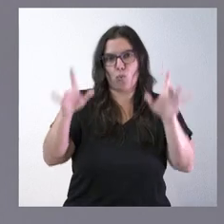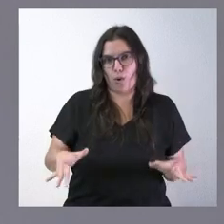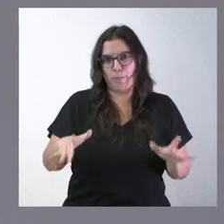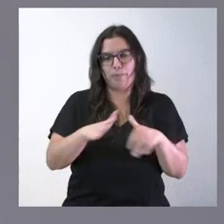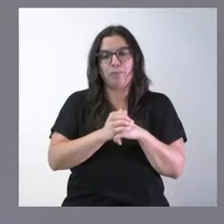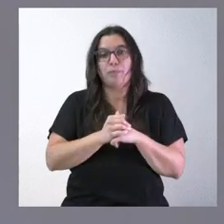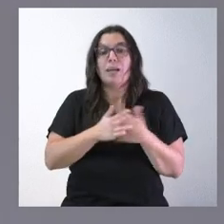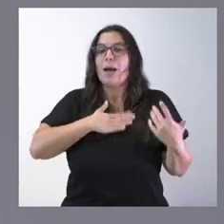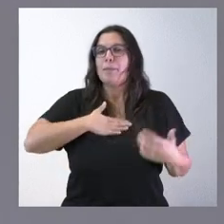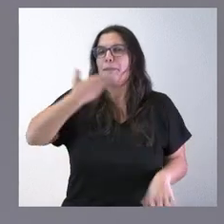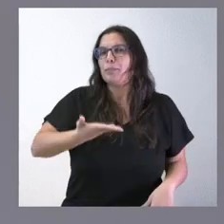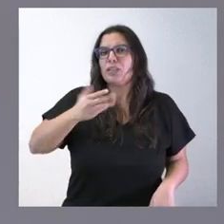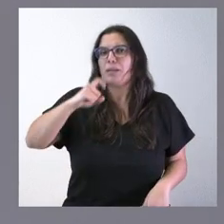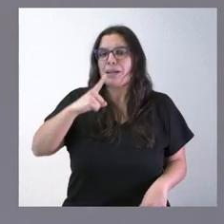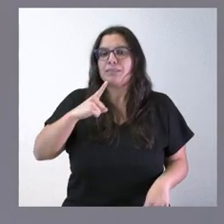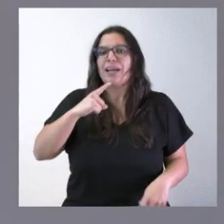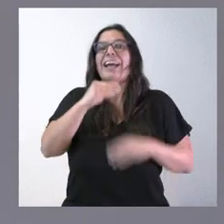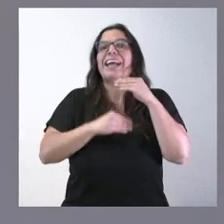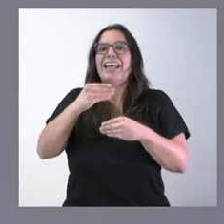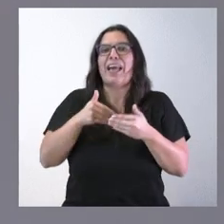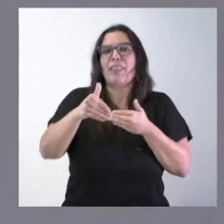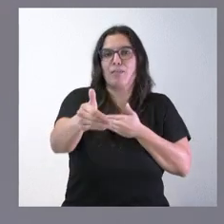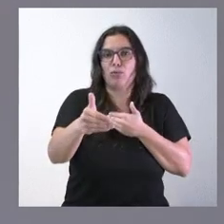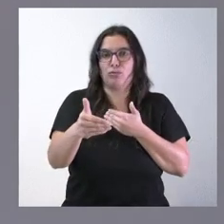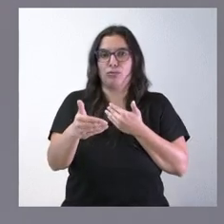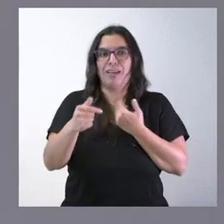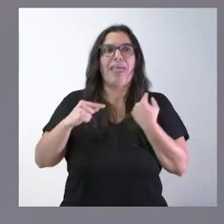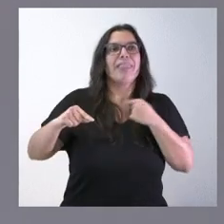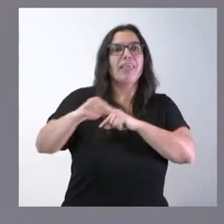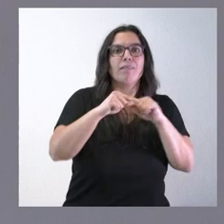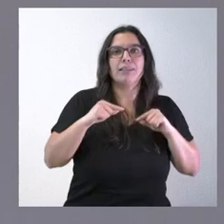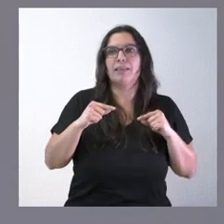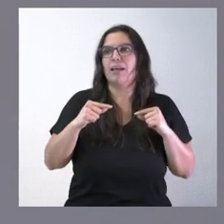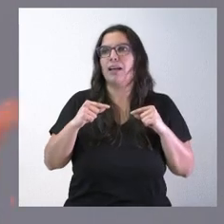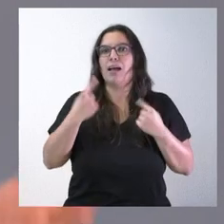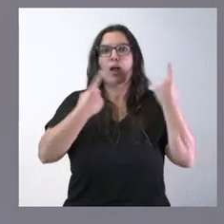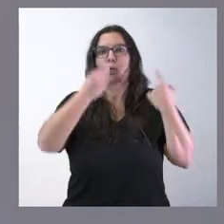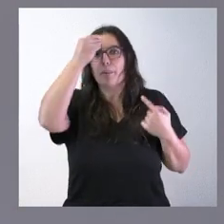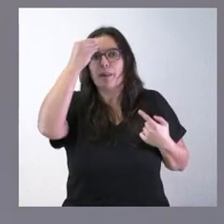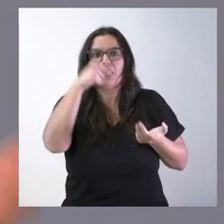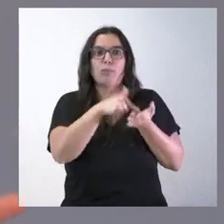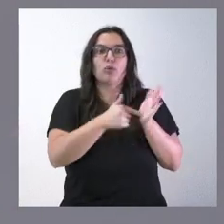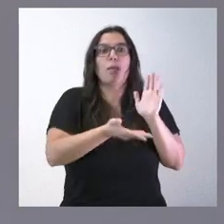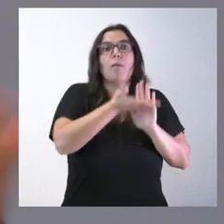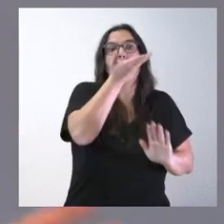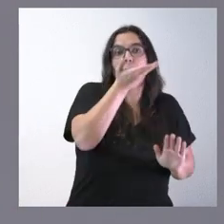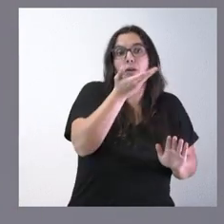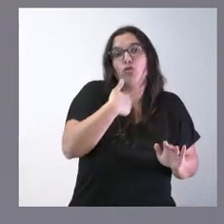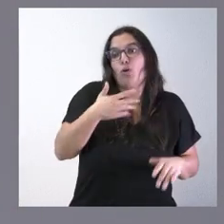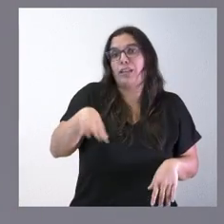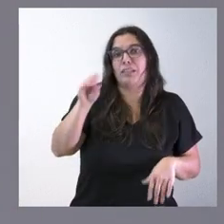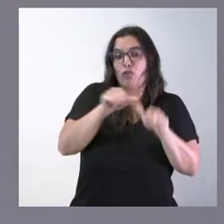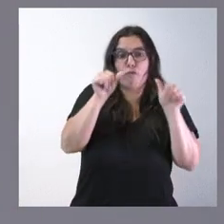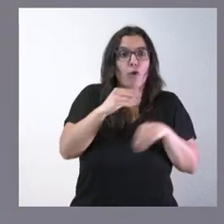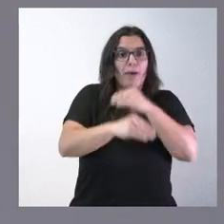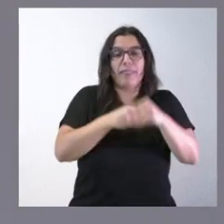tanto lo que me importa es lo que vamos a hacer el debate de quien cree que lo que hay que hacer es subir impuestos puede entender que ninguna fórmula